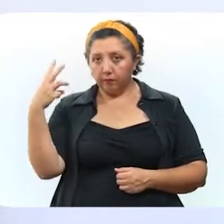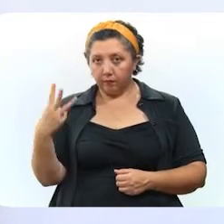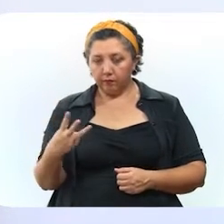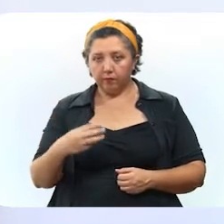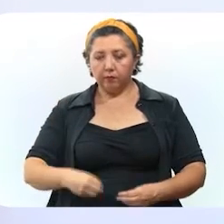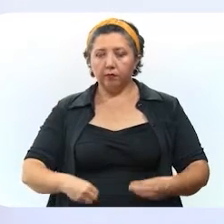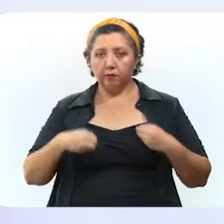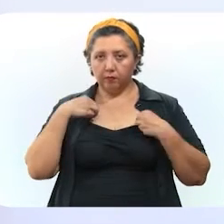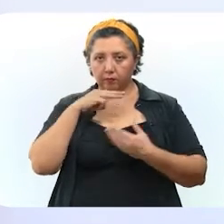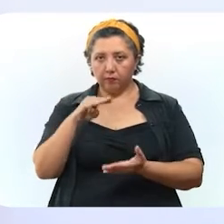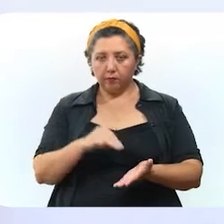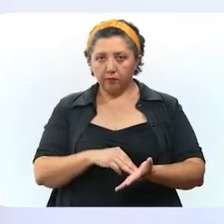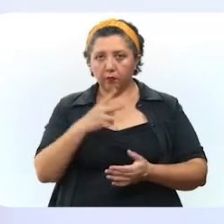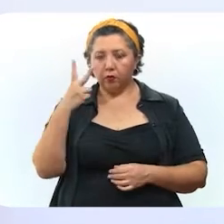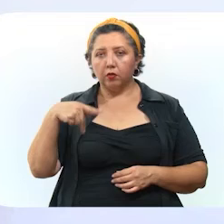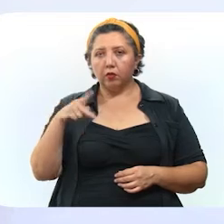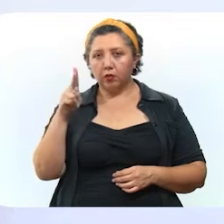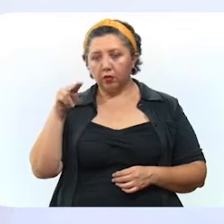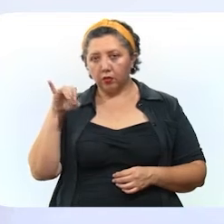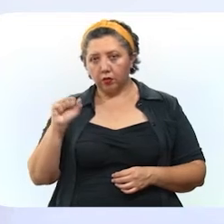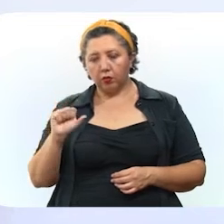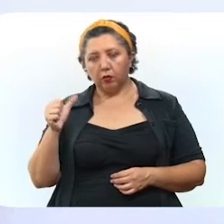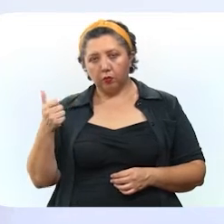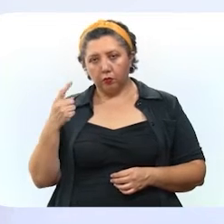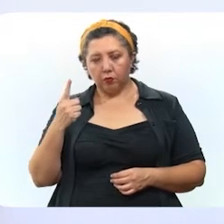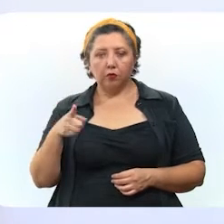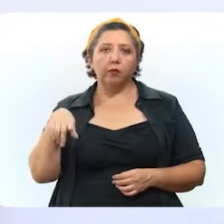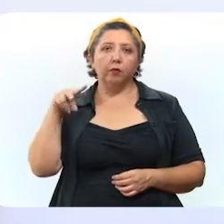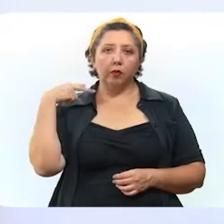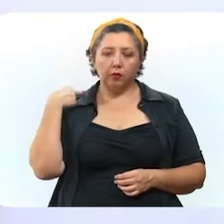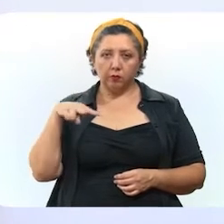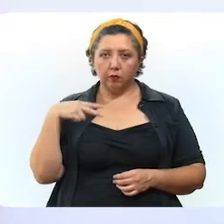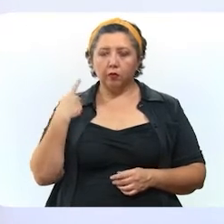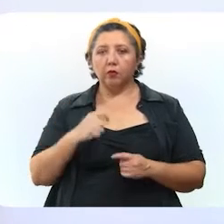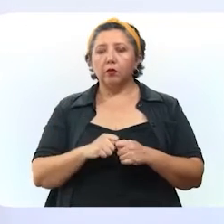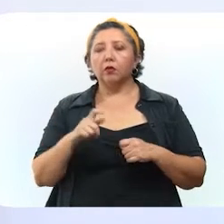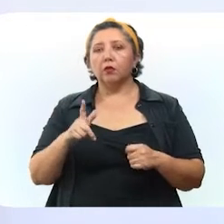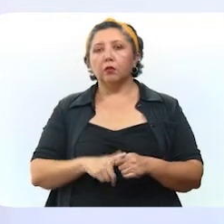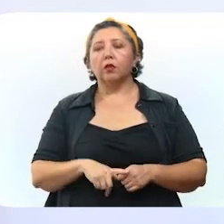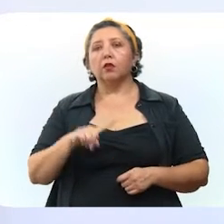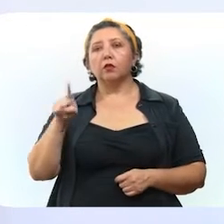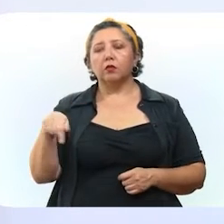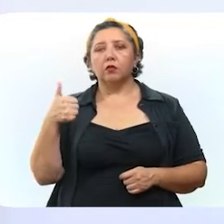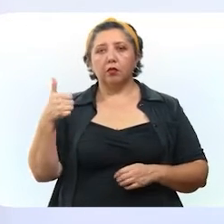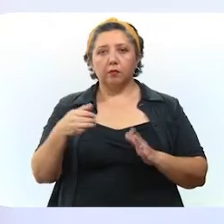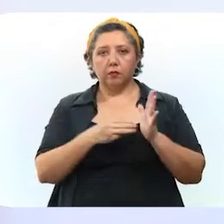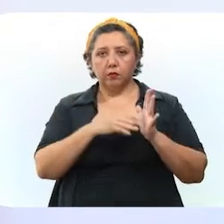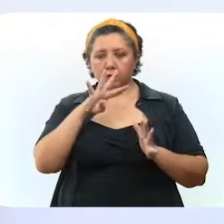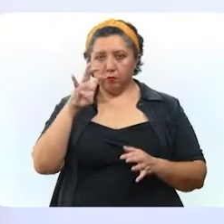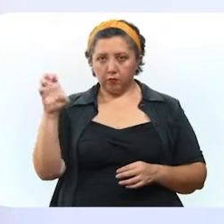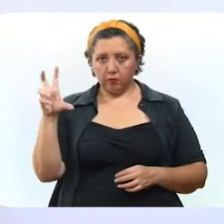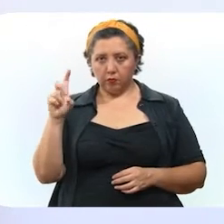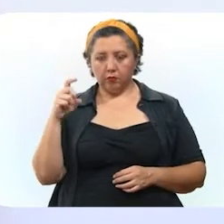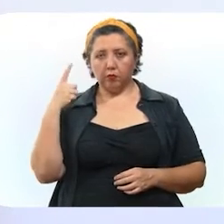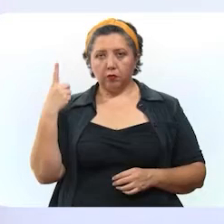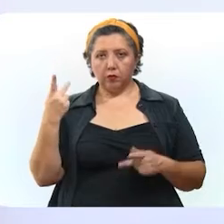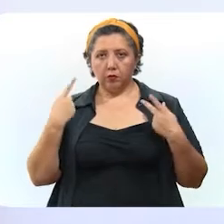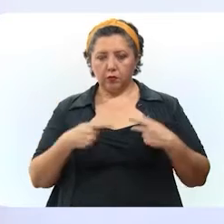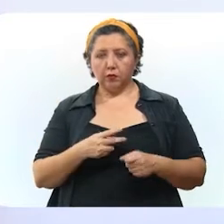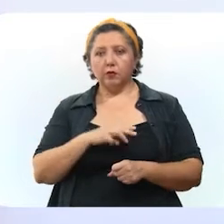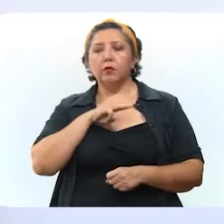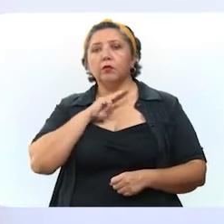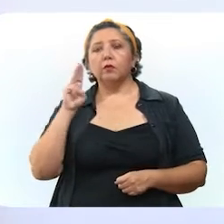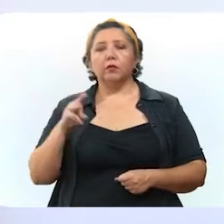residían en Mérida, dos en Canacín y uno en Veracruz. En total, son 6,431 las